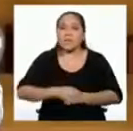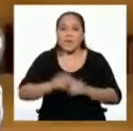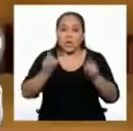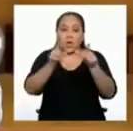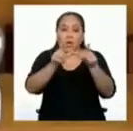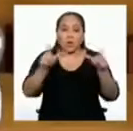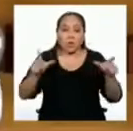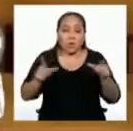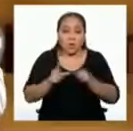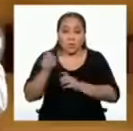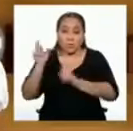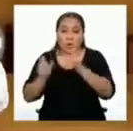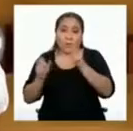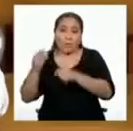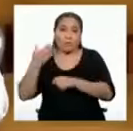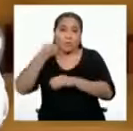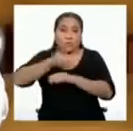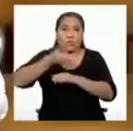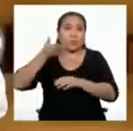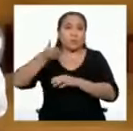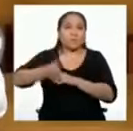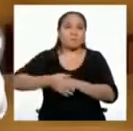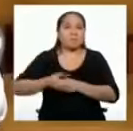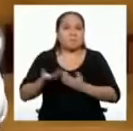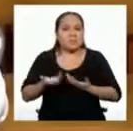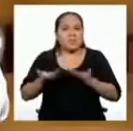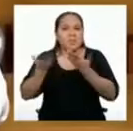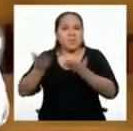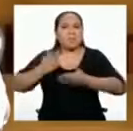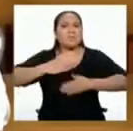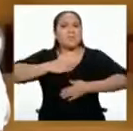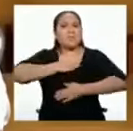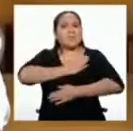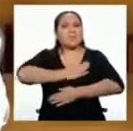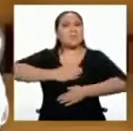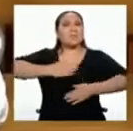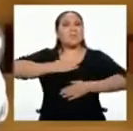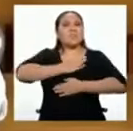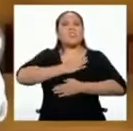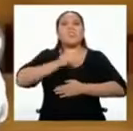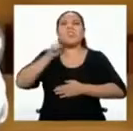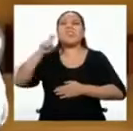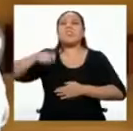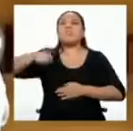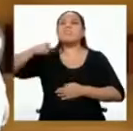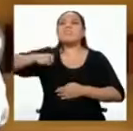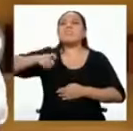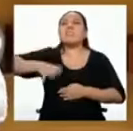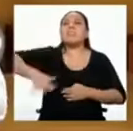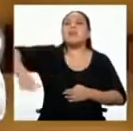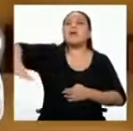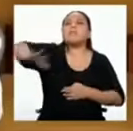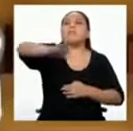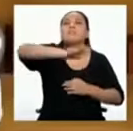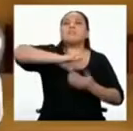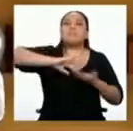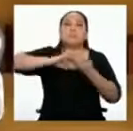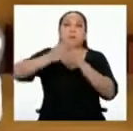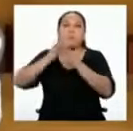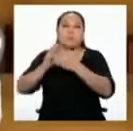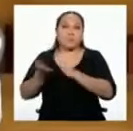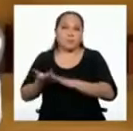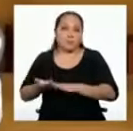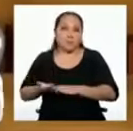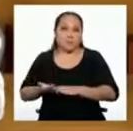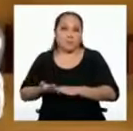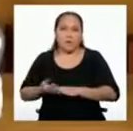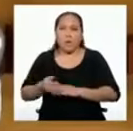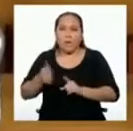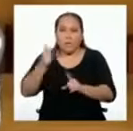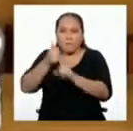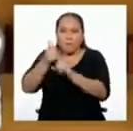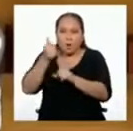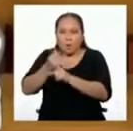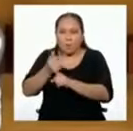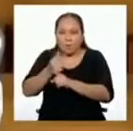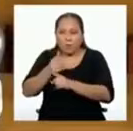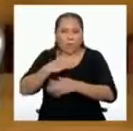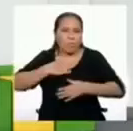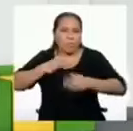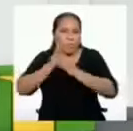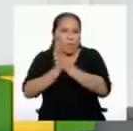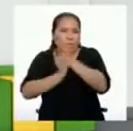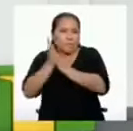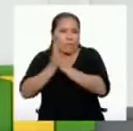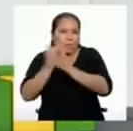está destinado a la satisfacción de necesidades colectivas que van más allá de los intereses individuales de los